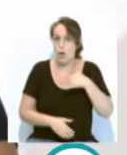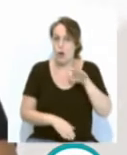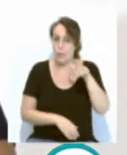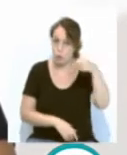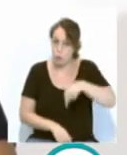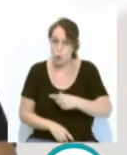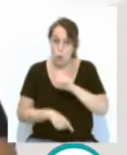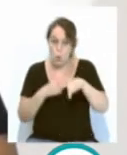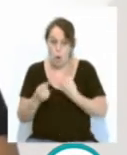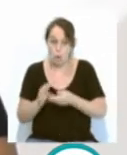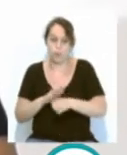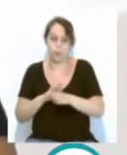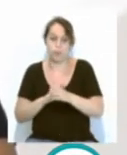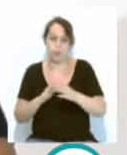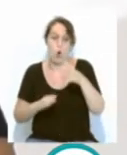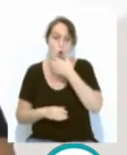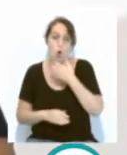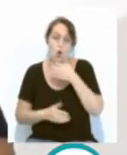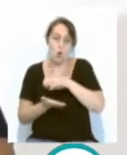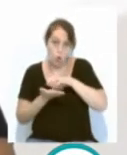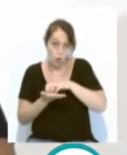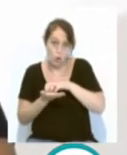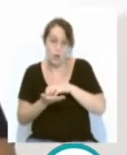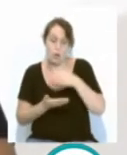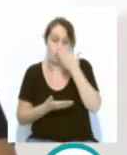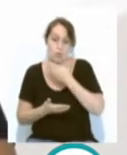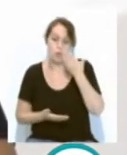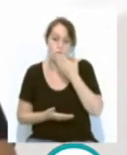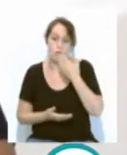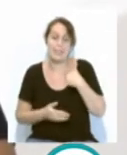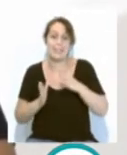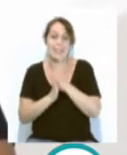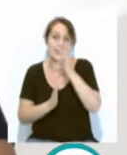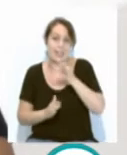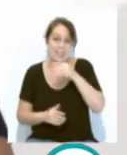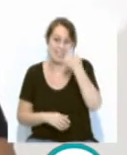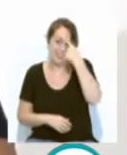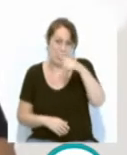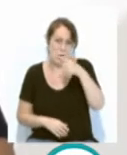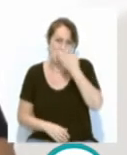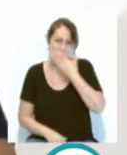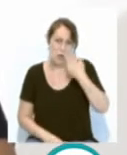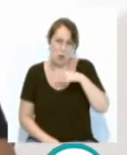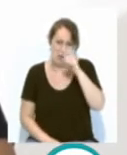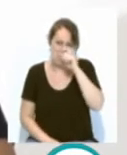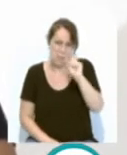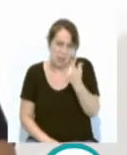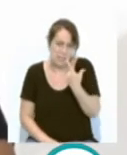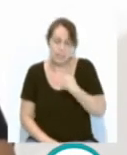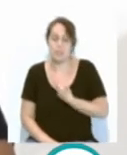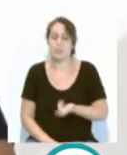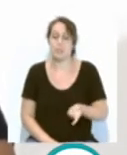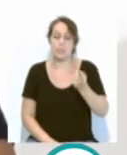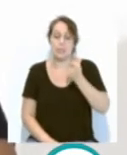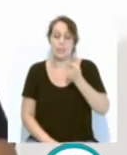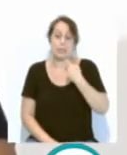hemos continuado con el Colegio Santa Teresa. Son, como sabéis, los dos colegios más antiguos y, a priori, según